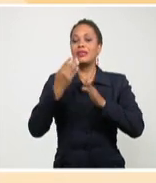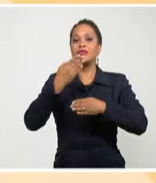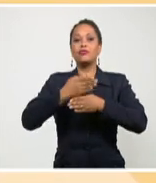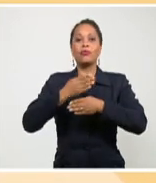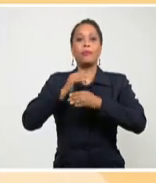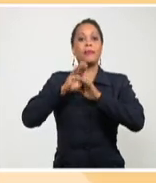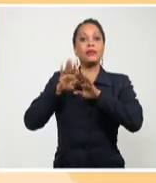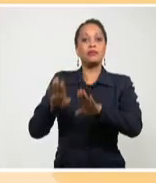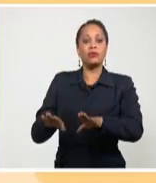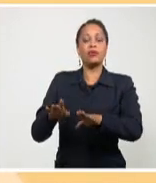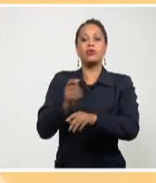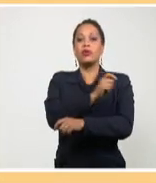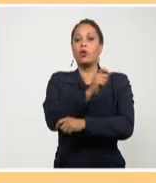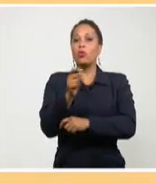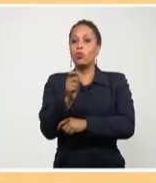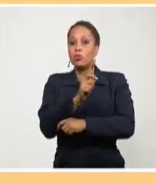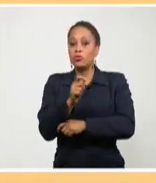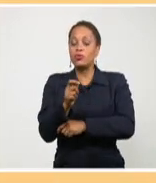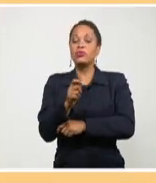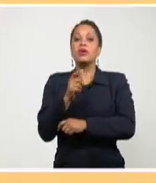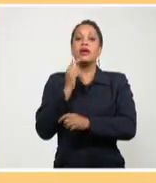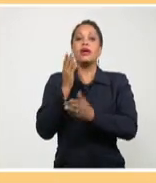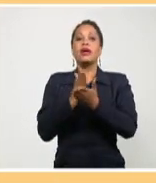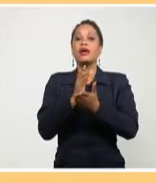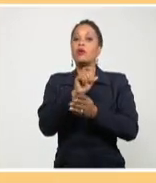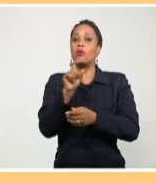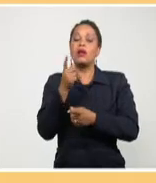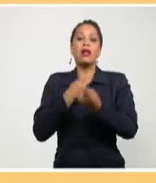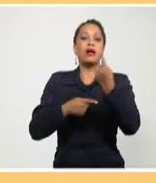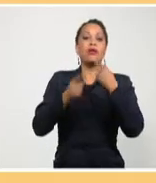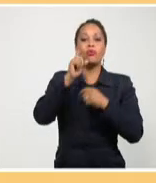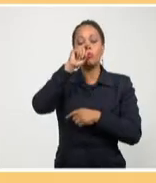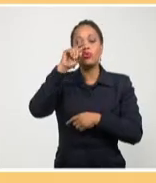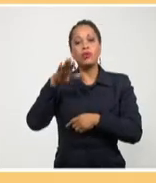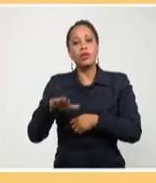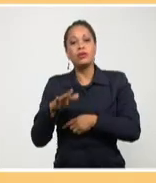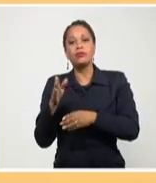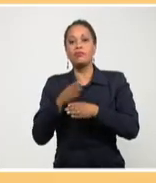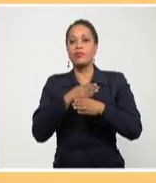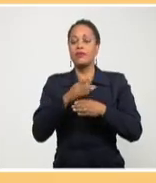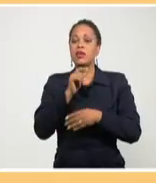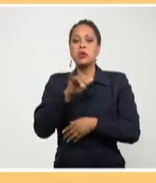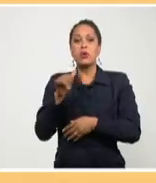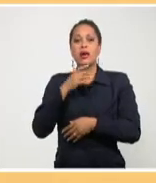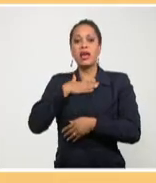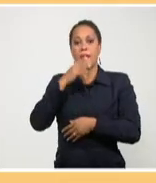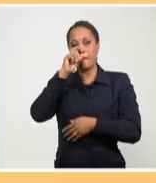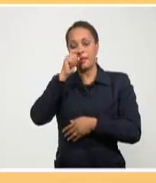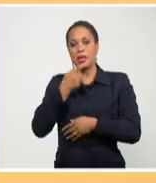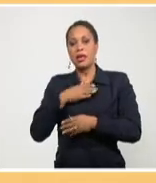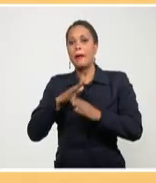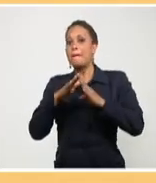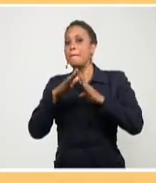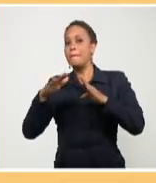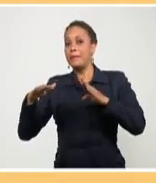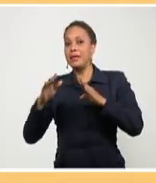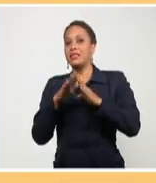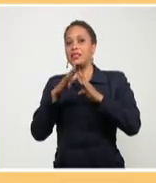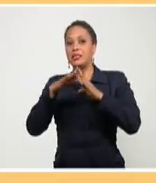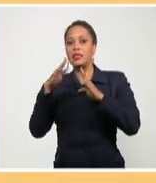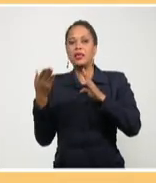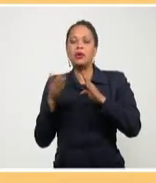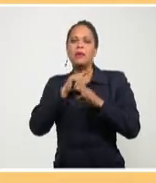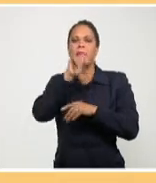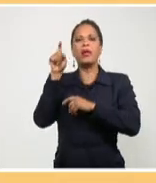escolar nuevamente. Quizás muchos niños, como Mauro, mi pequeño vecino, pregunte ¿por qué otra